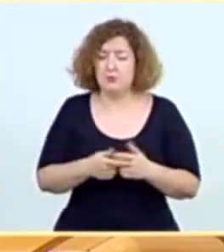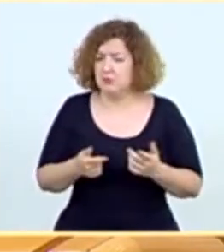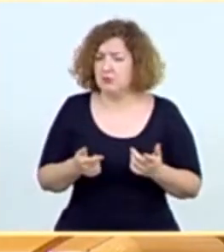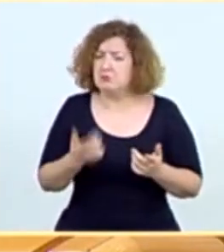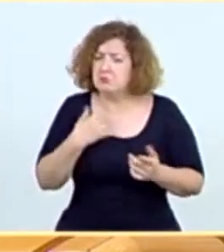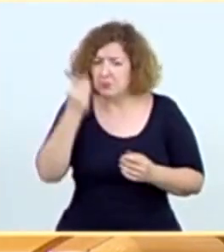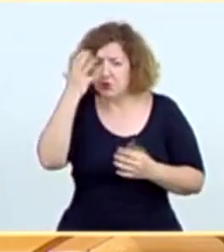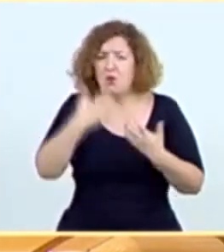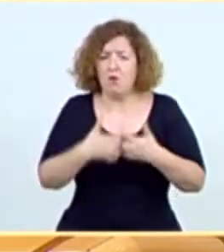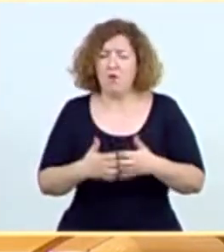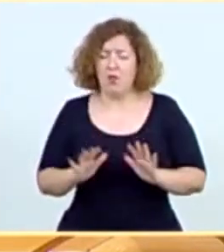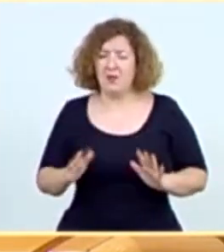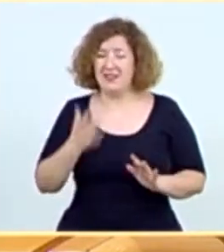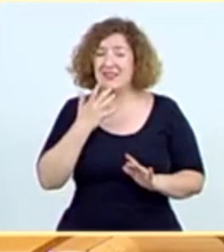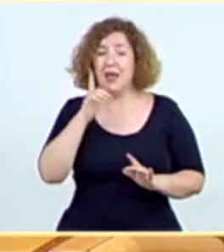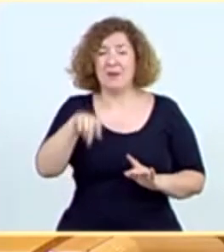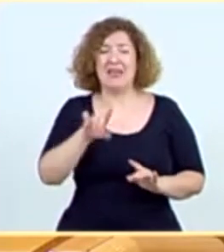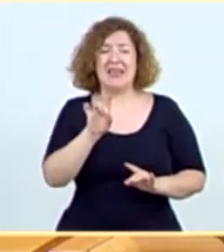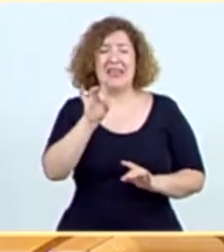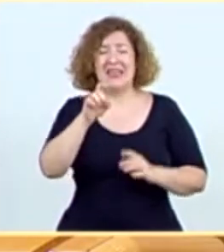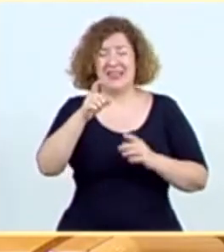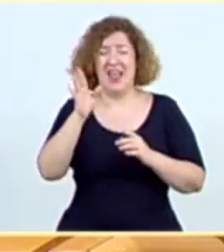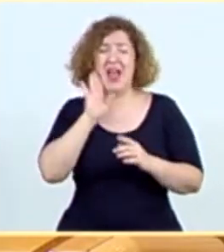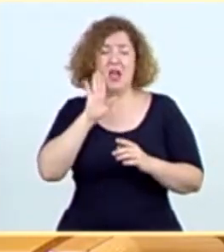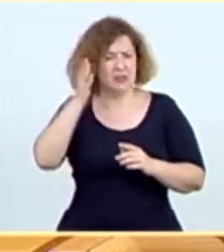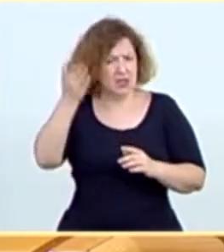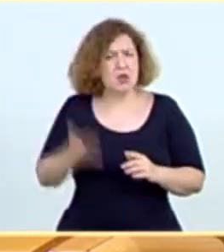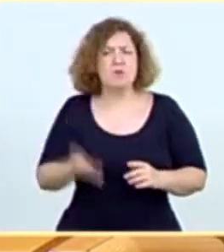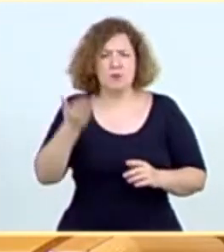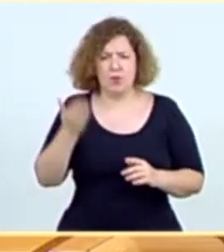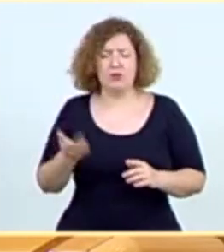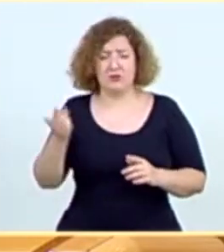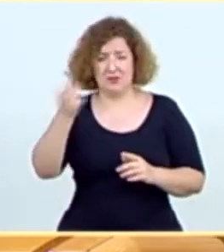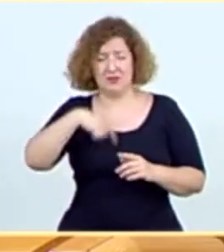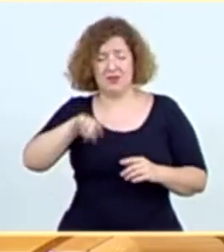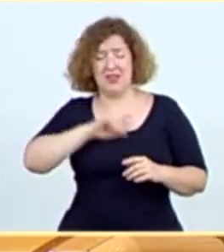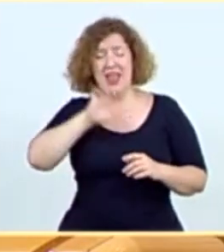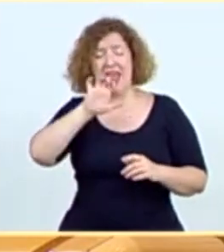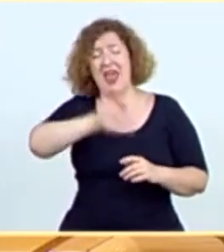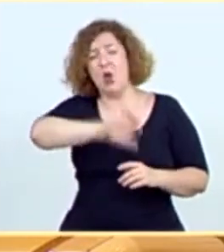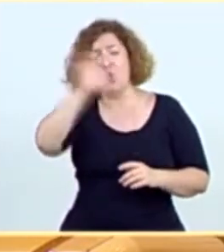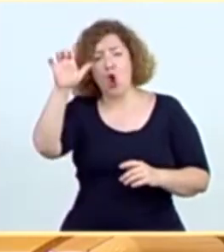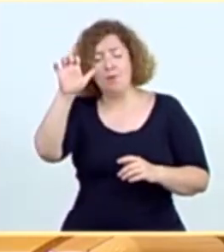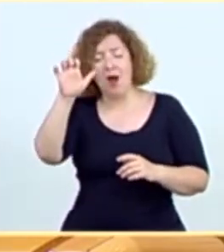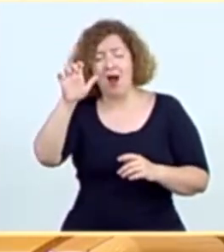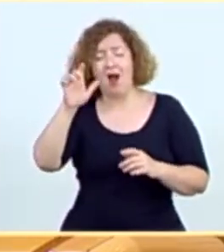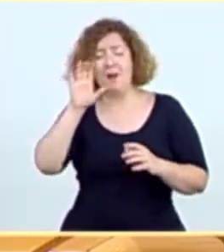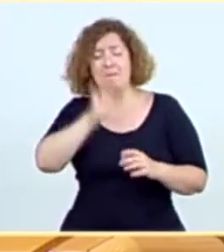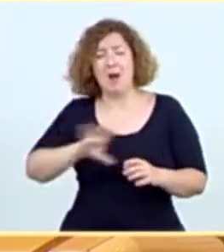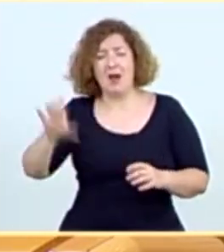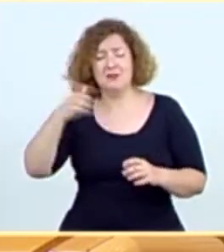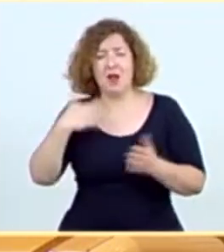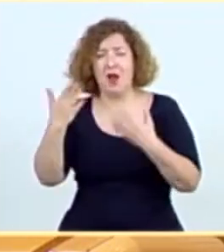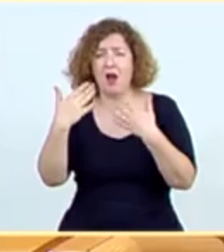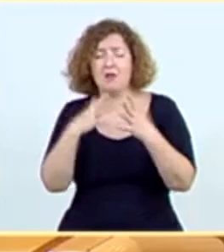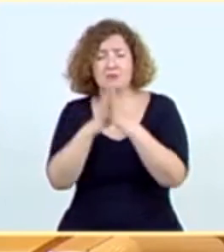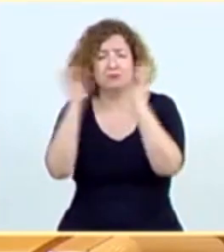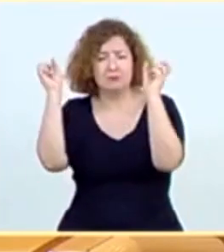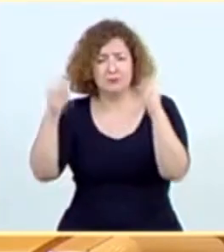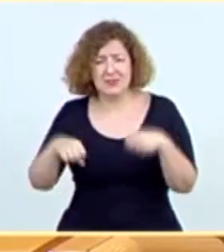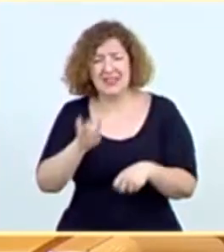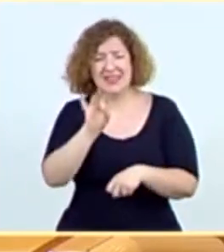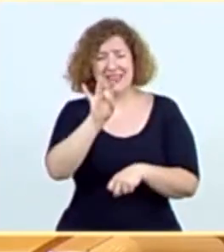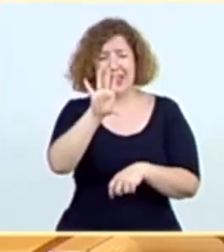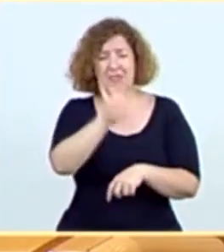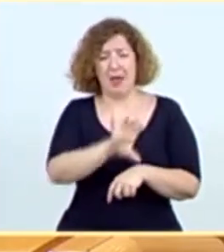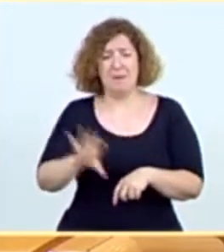más importante de esta lista de 15 países, esto es muy relevante, que hemos acordado con los socios europeos en los que podrán venir viajeros de estos países y